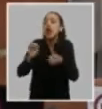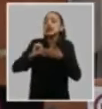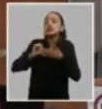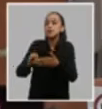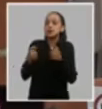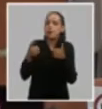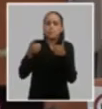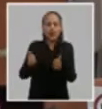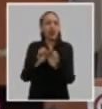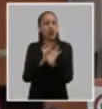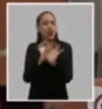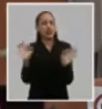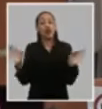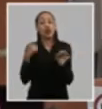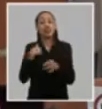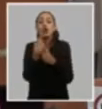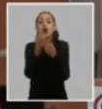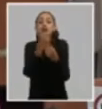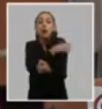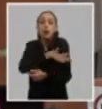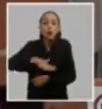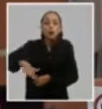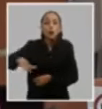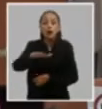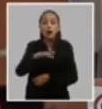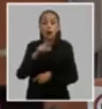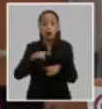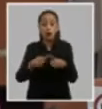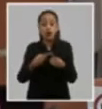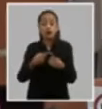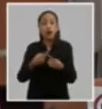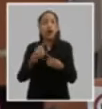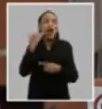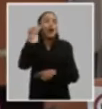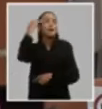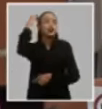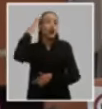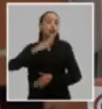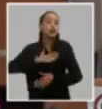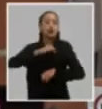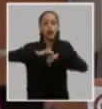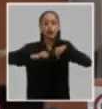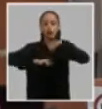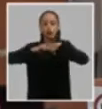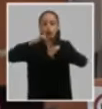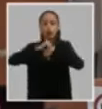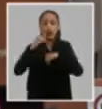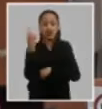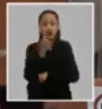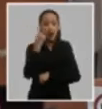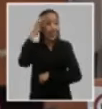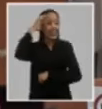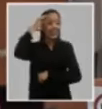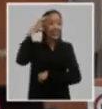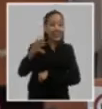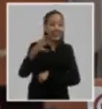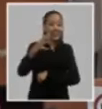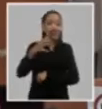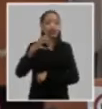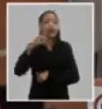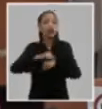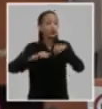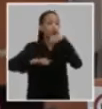precisamente en la capacidad de nuestras estructuras empresariales estatales y no estatales de nuestras estructuras